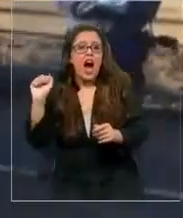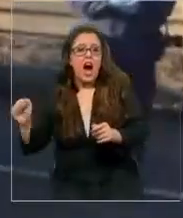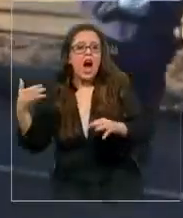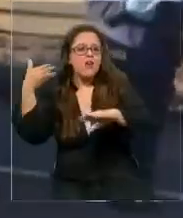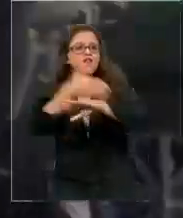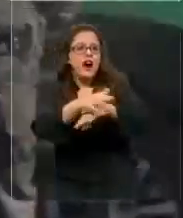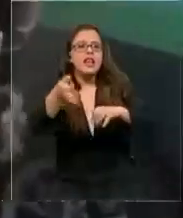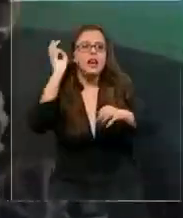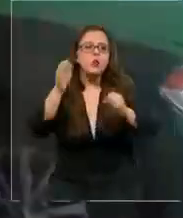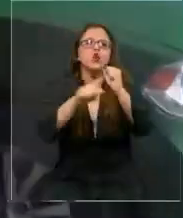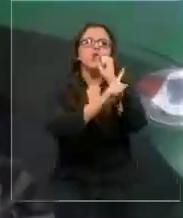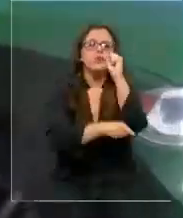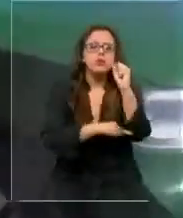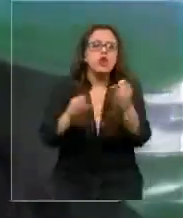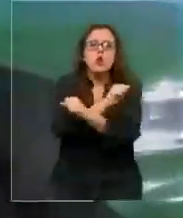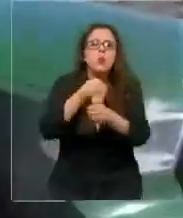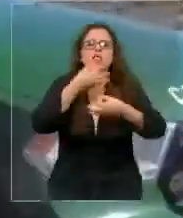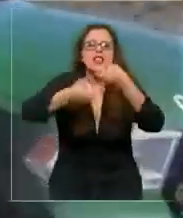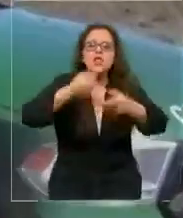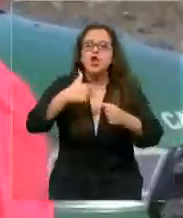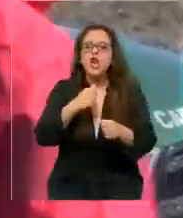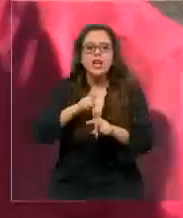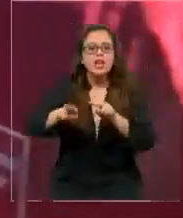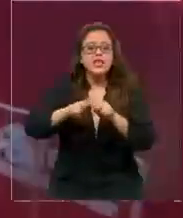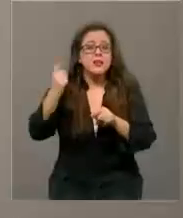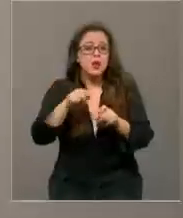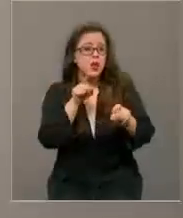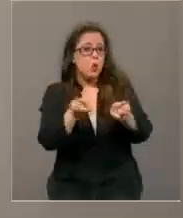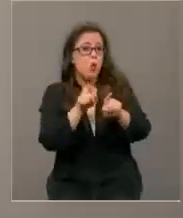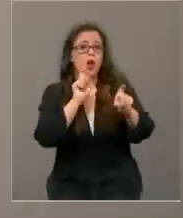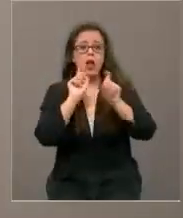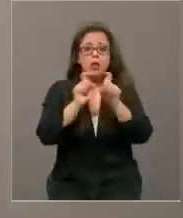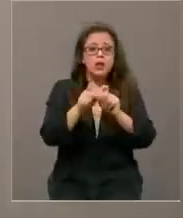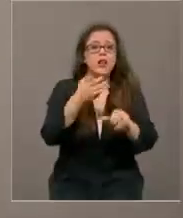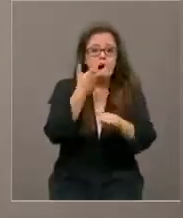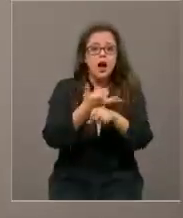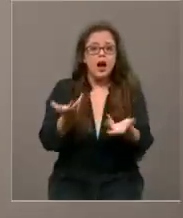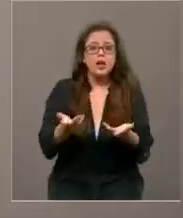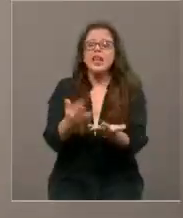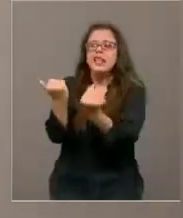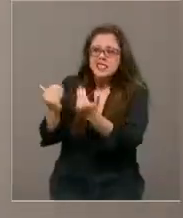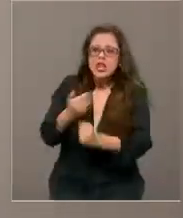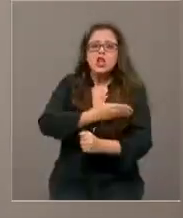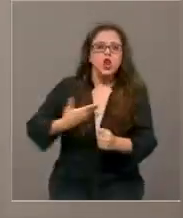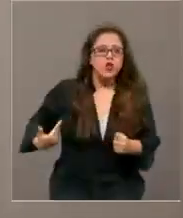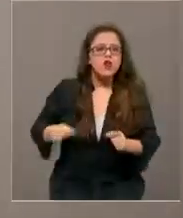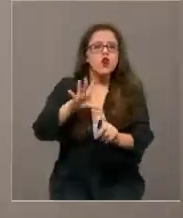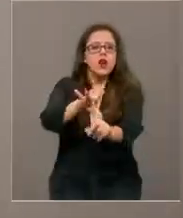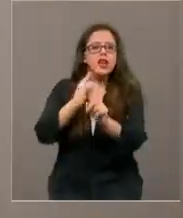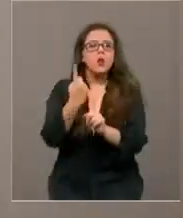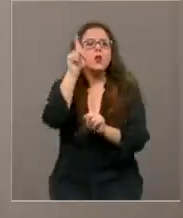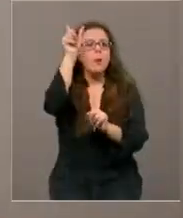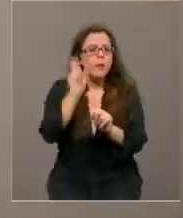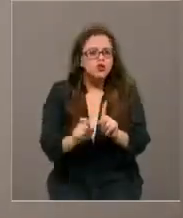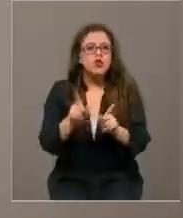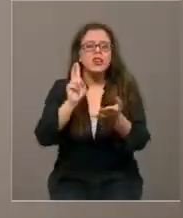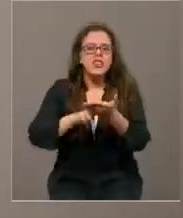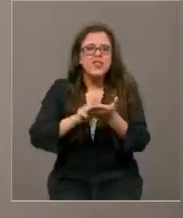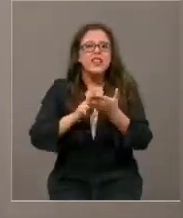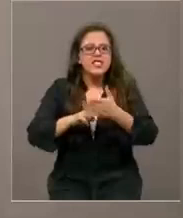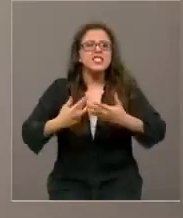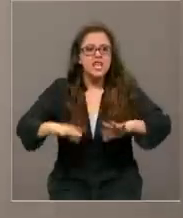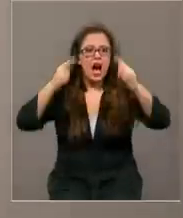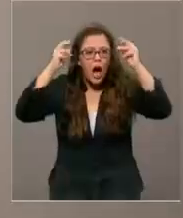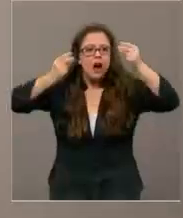hacer las cosas que él quisiera. Las críticas no se demoraron en llegar. Es necesario que el gobierno nombre a una persona que realmente tenga las